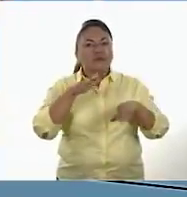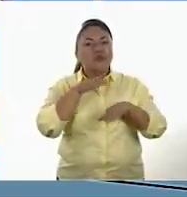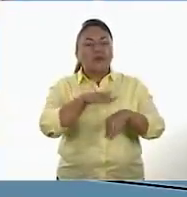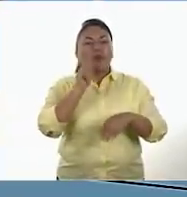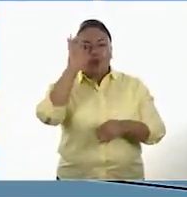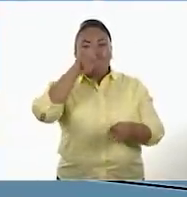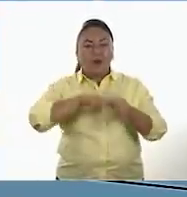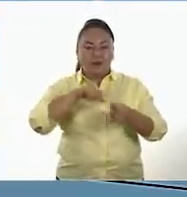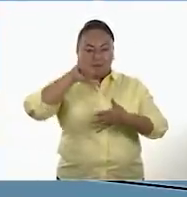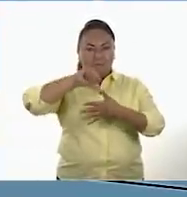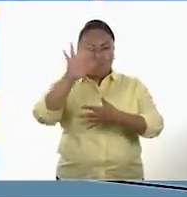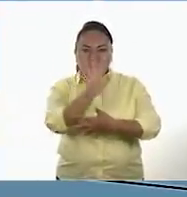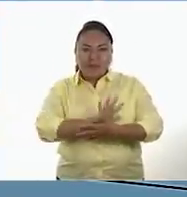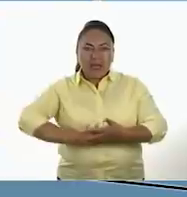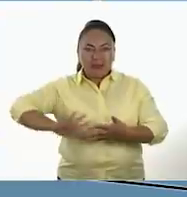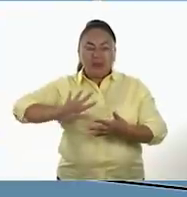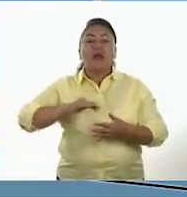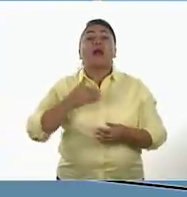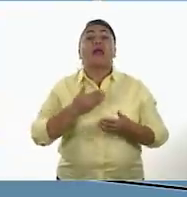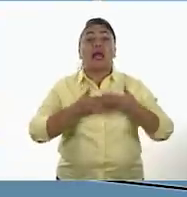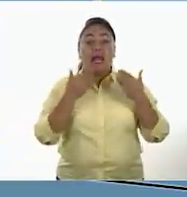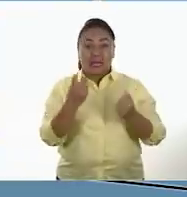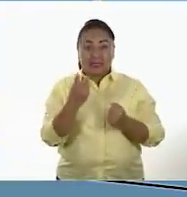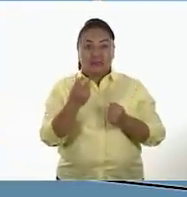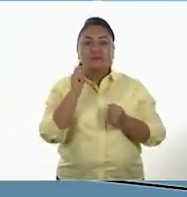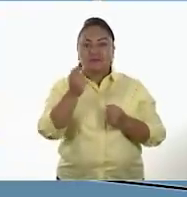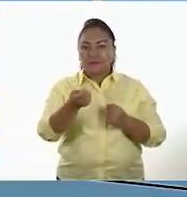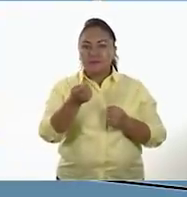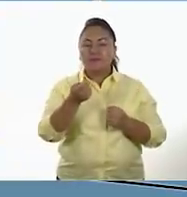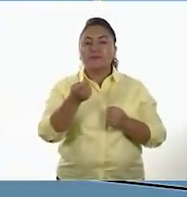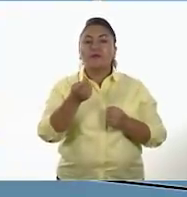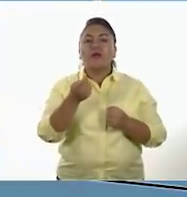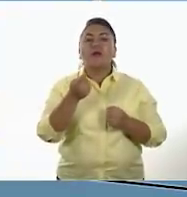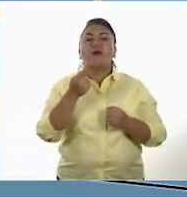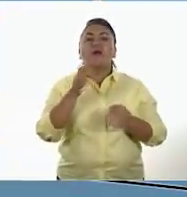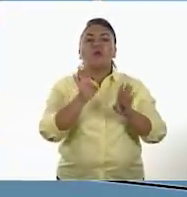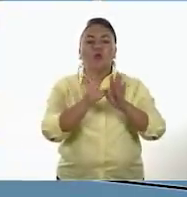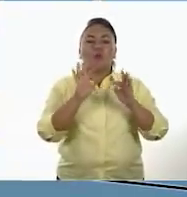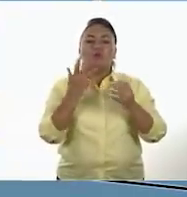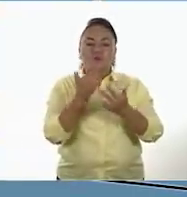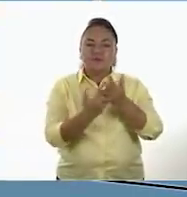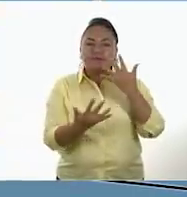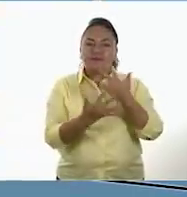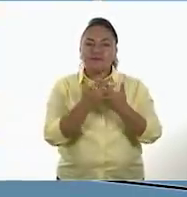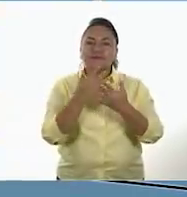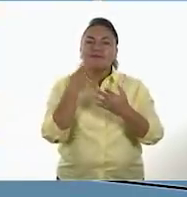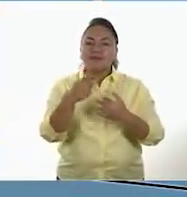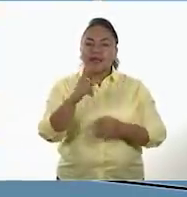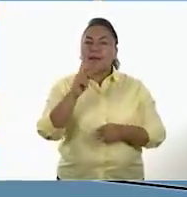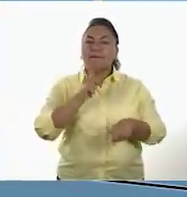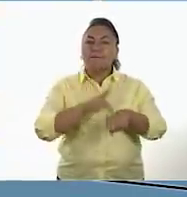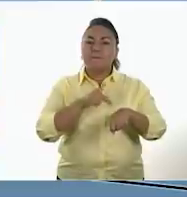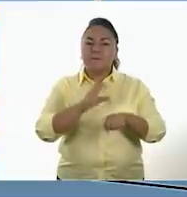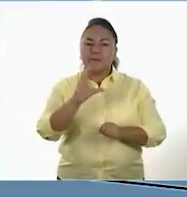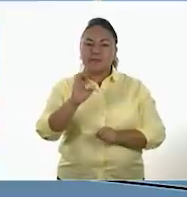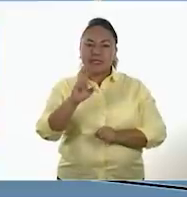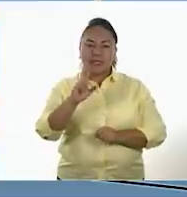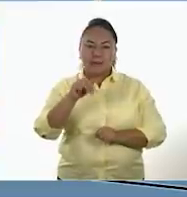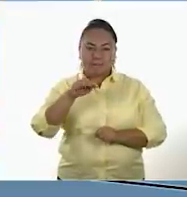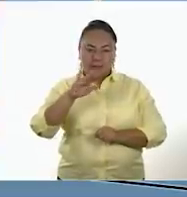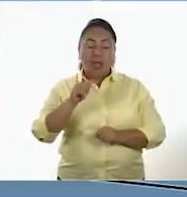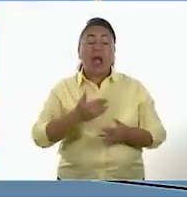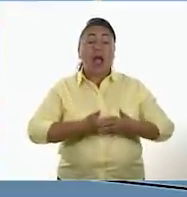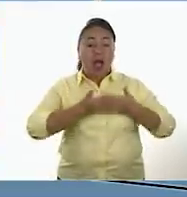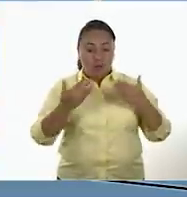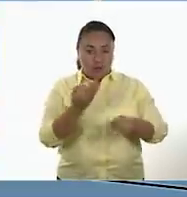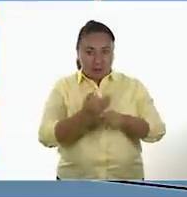Mesoamérica. Y también vimos cómo pasaron hacia la creación de productos de cerámica. Exacto. ¿Y qué te parece si ahora pasamos a realizar una